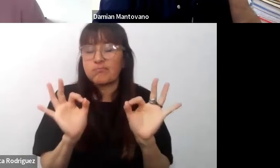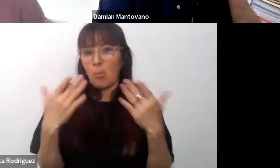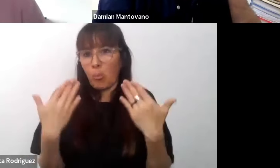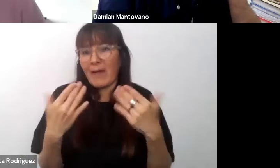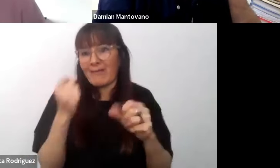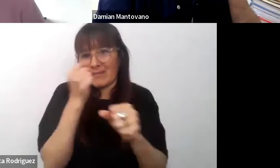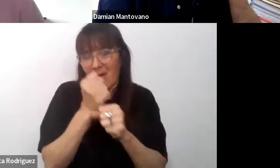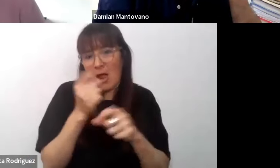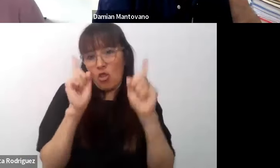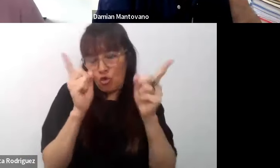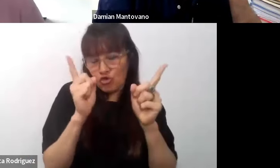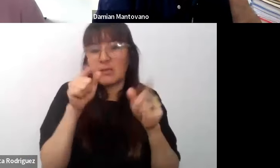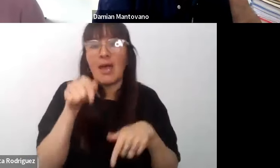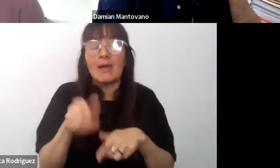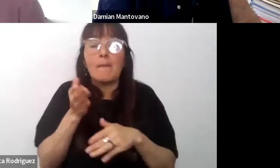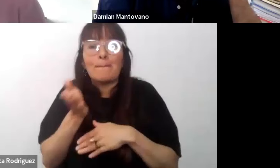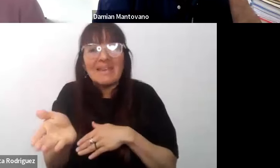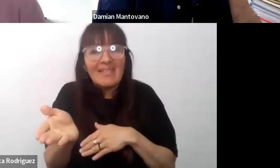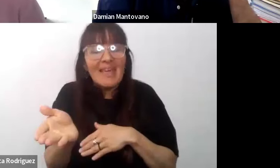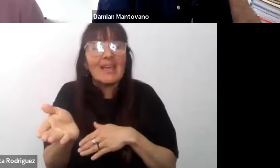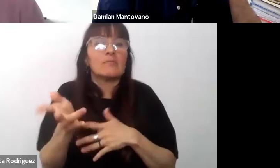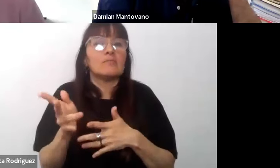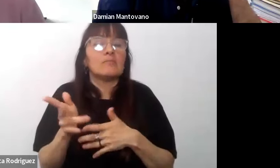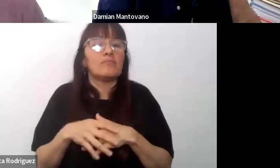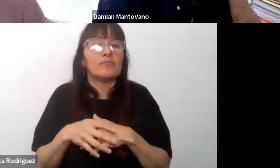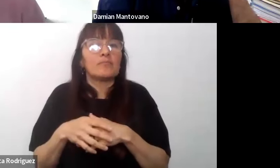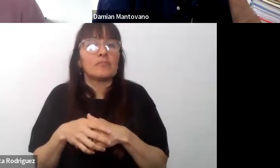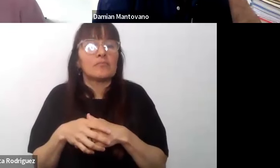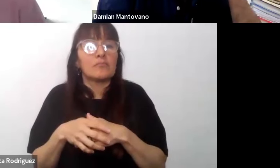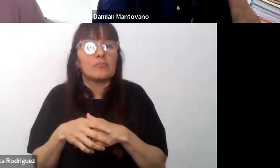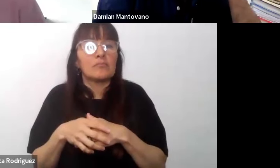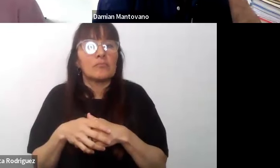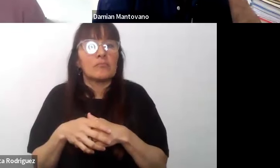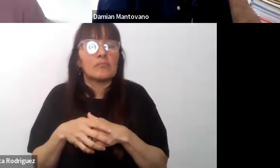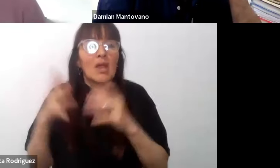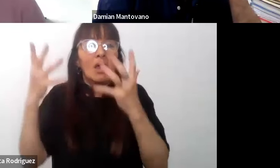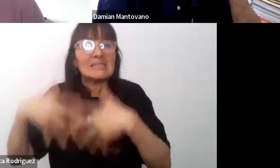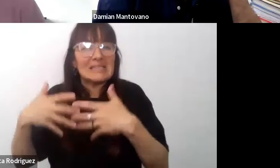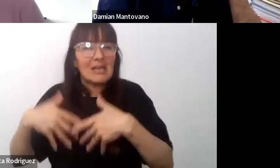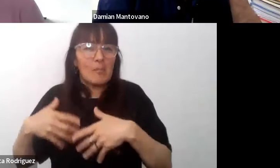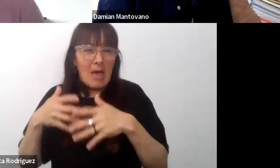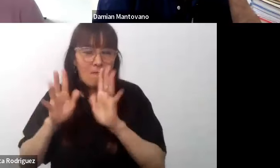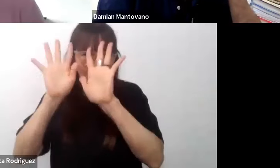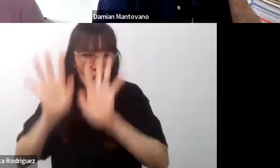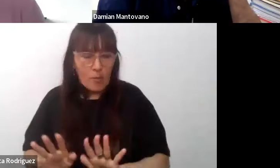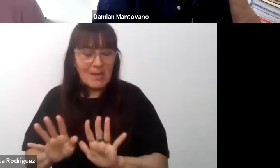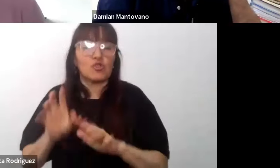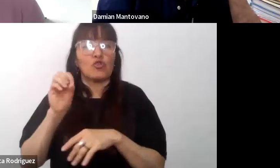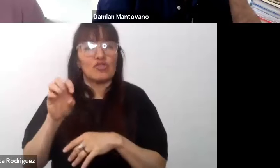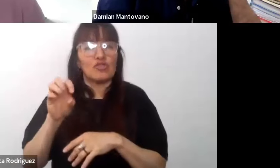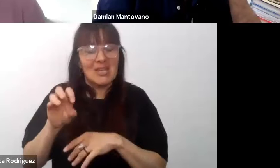va a poder pedir formar parte de un sistema de formación llamado